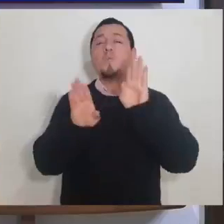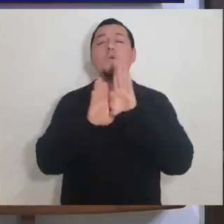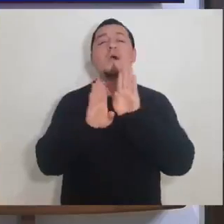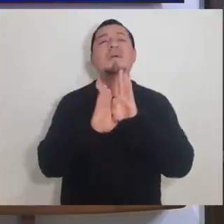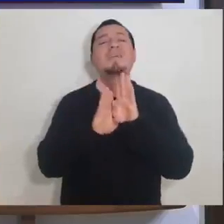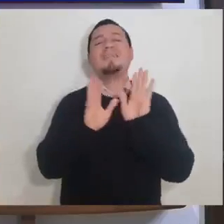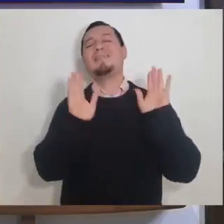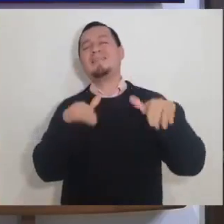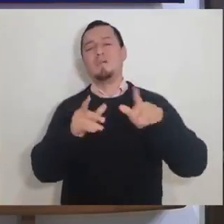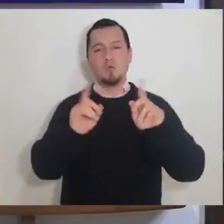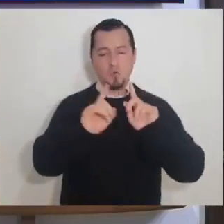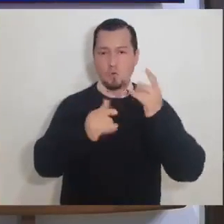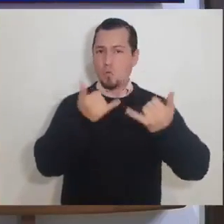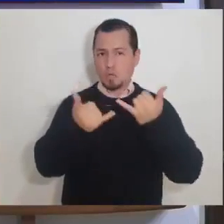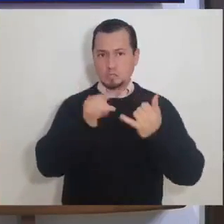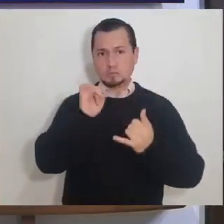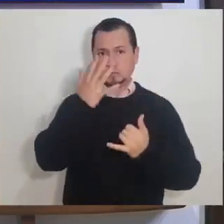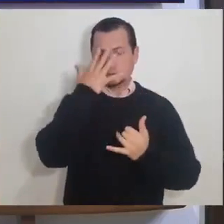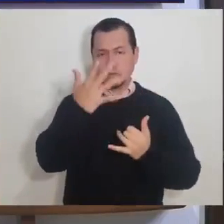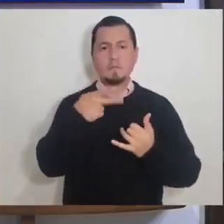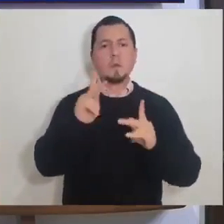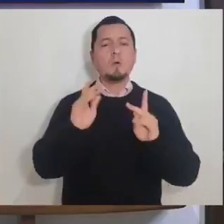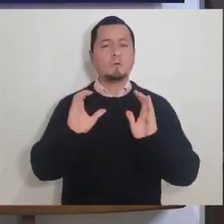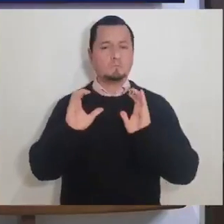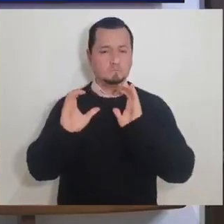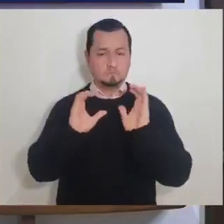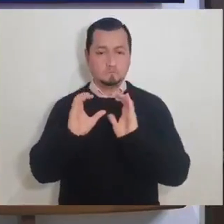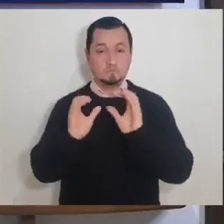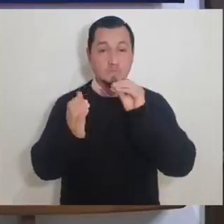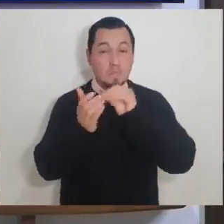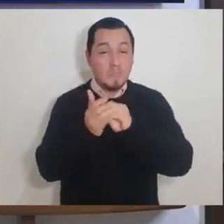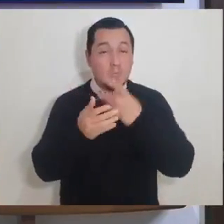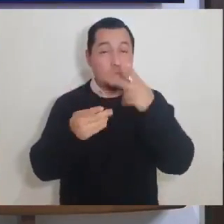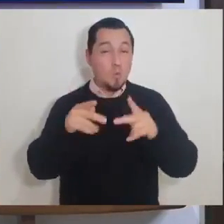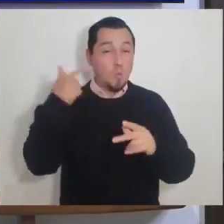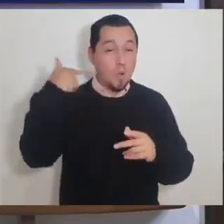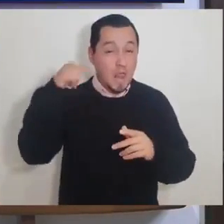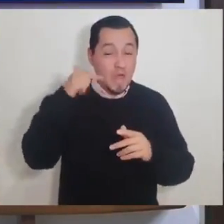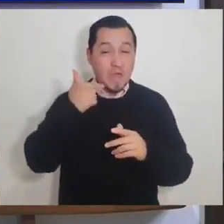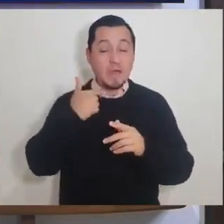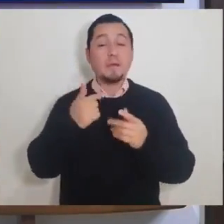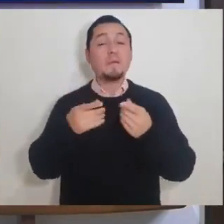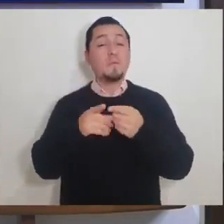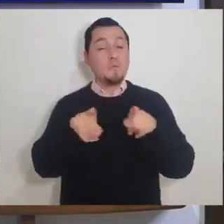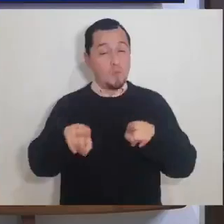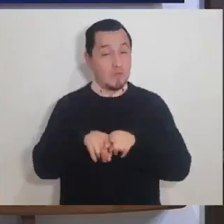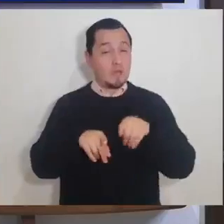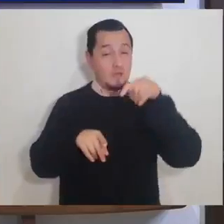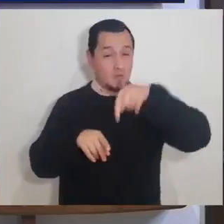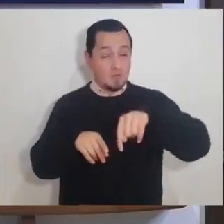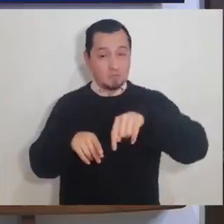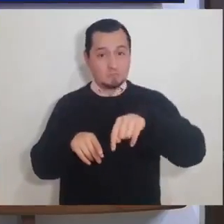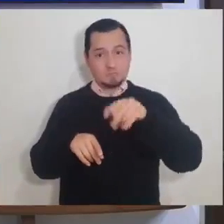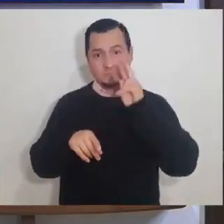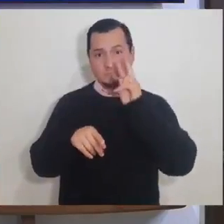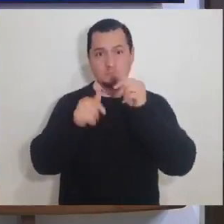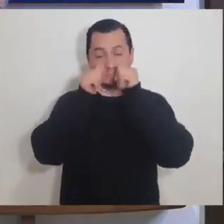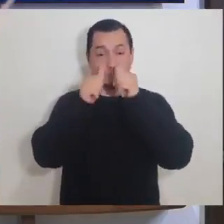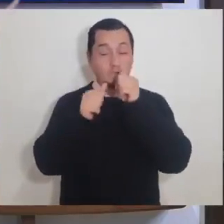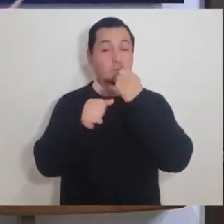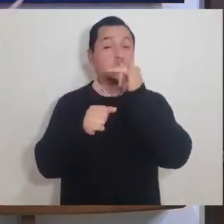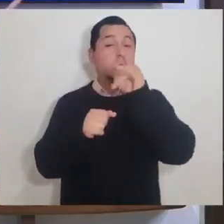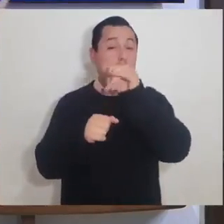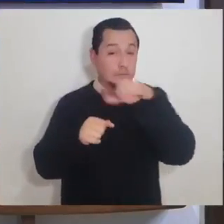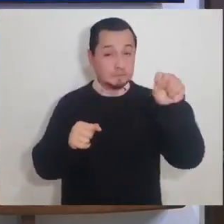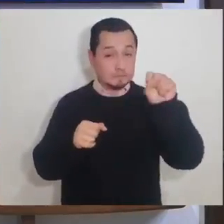es cierto también que en el área metropolitana de Guadalajara, particularmente, ojo, particularmente en